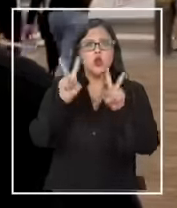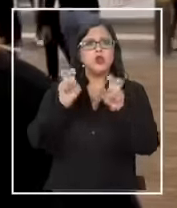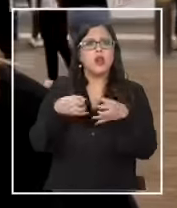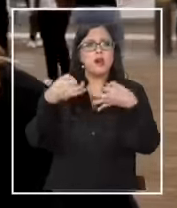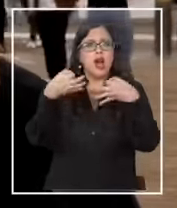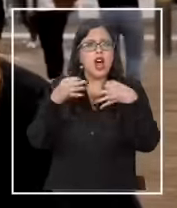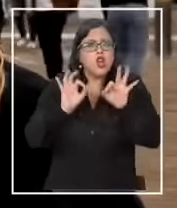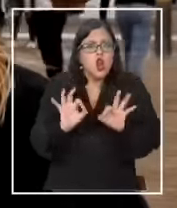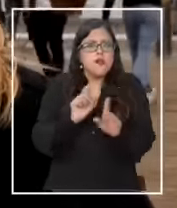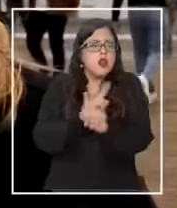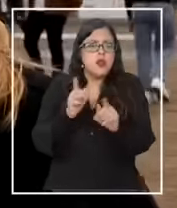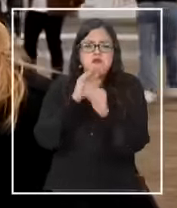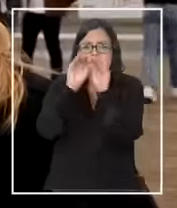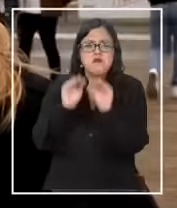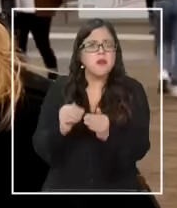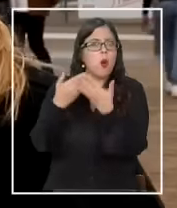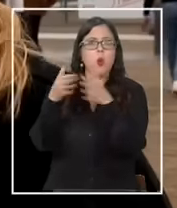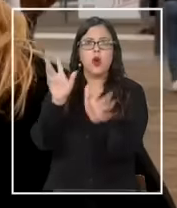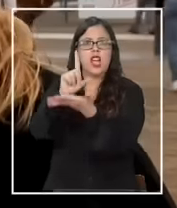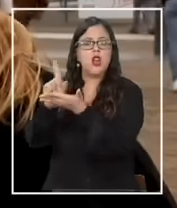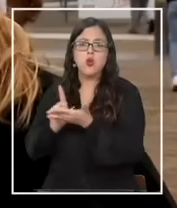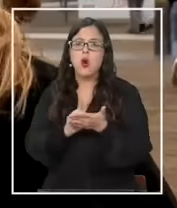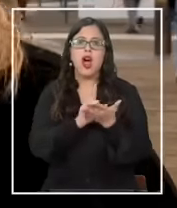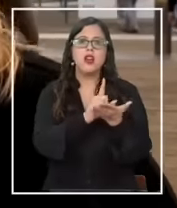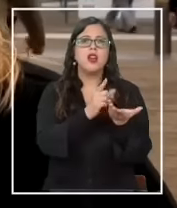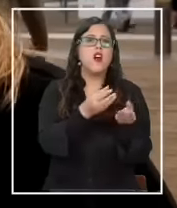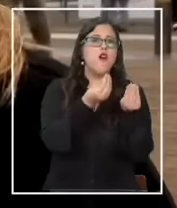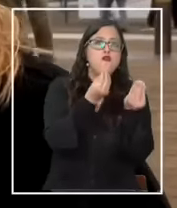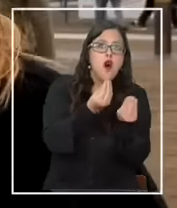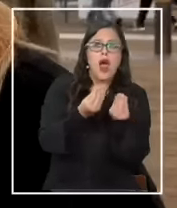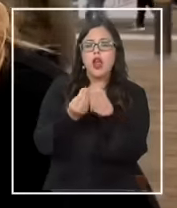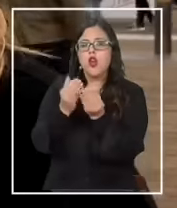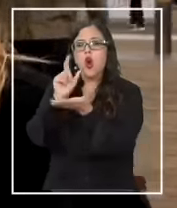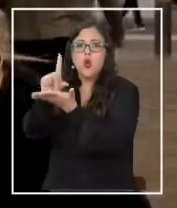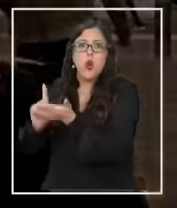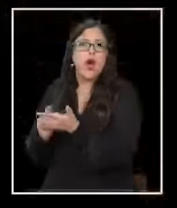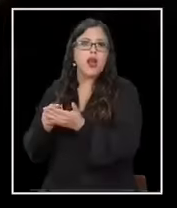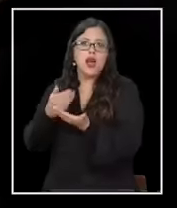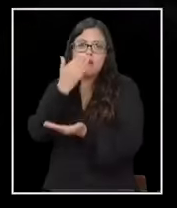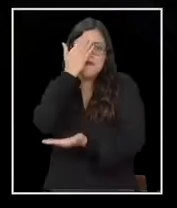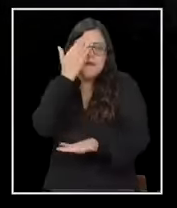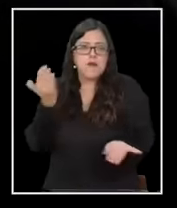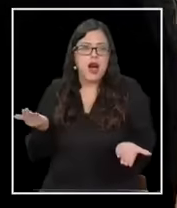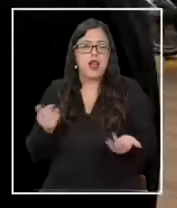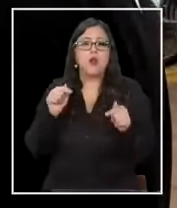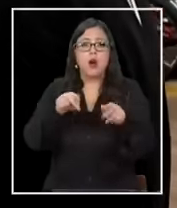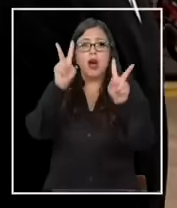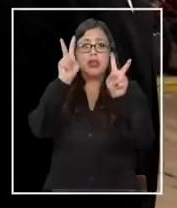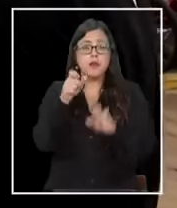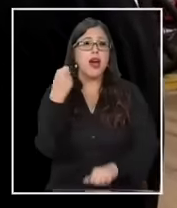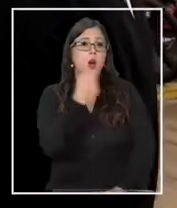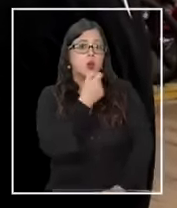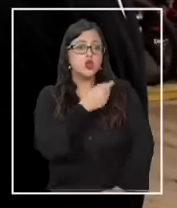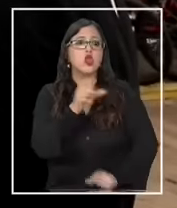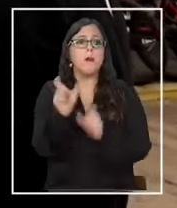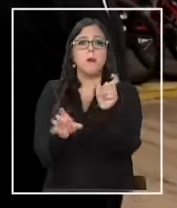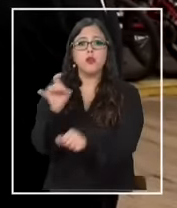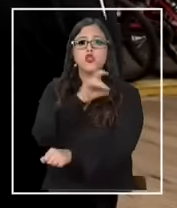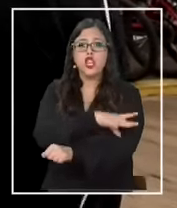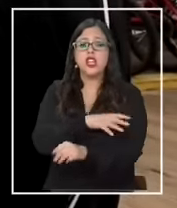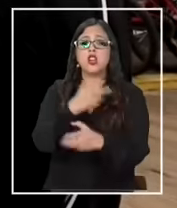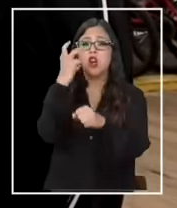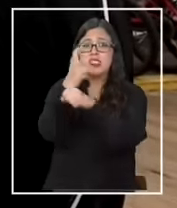sino que como en cualquier otro lugar donde existen zonas buenas y malas. Sobre las acusaciones de chilenos